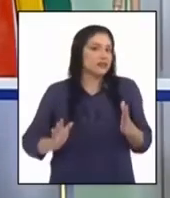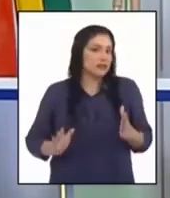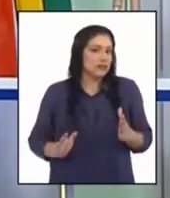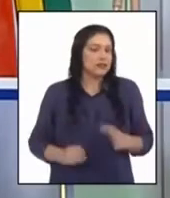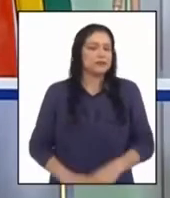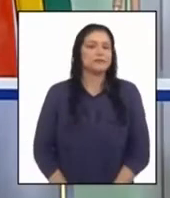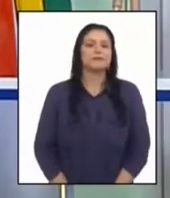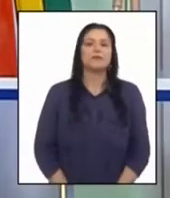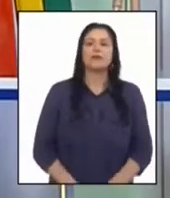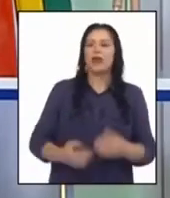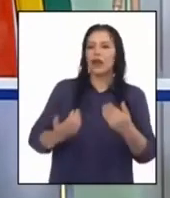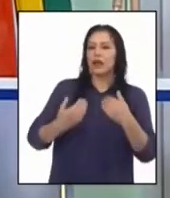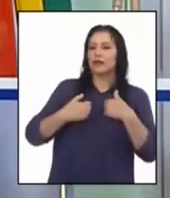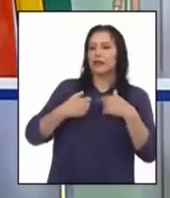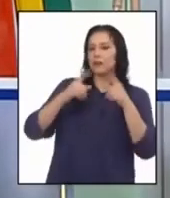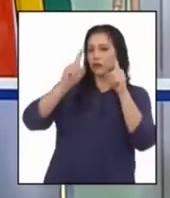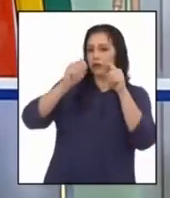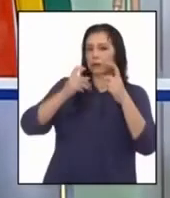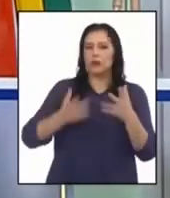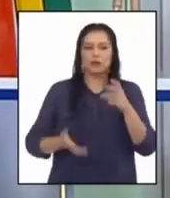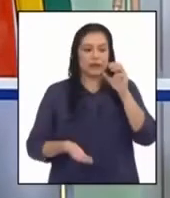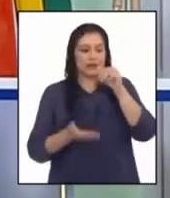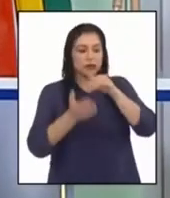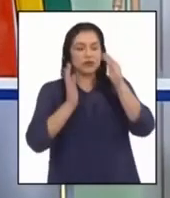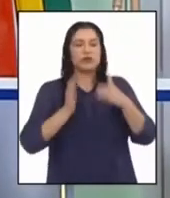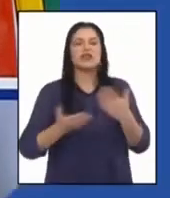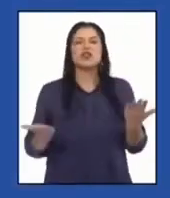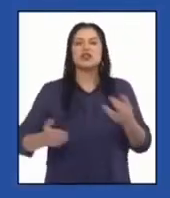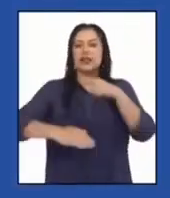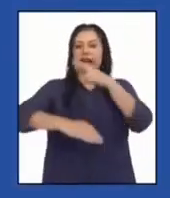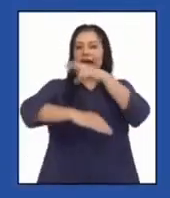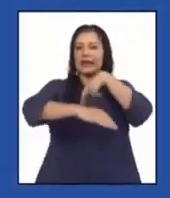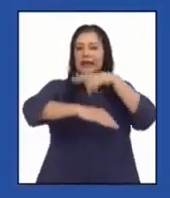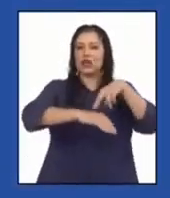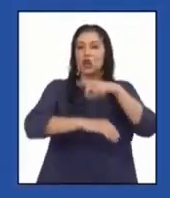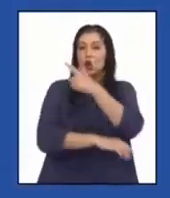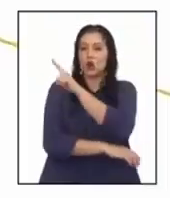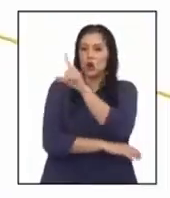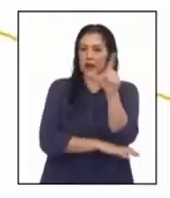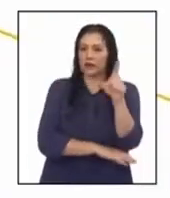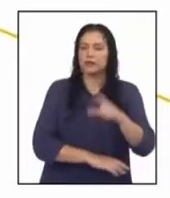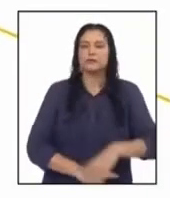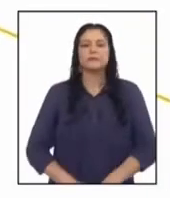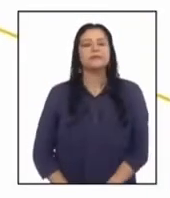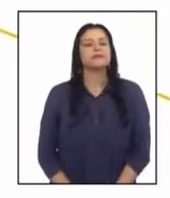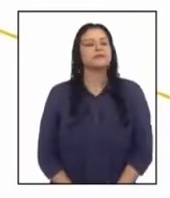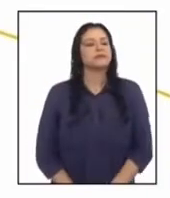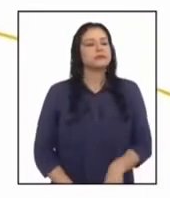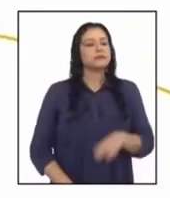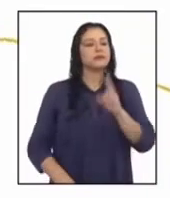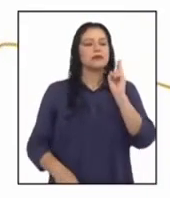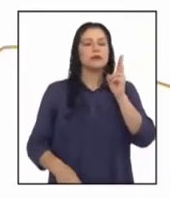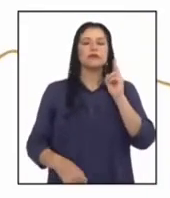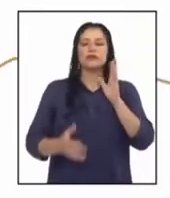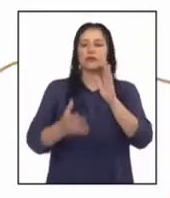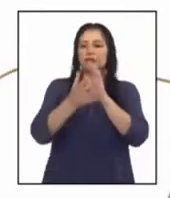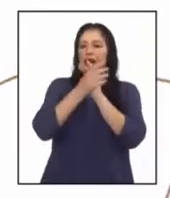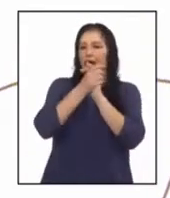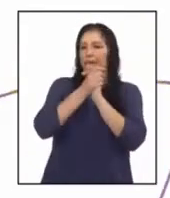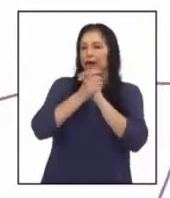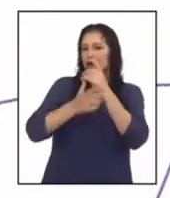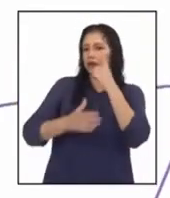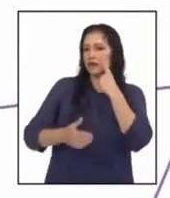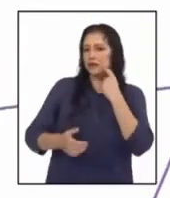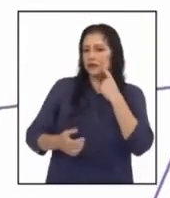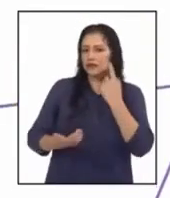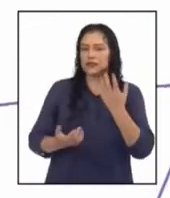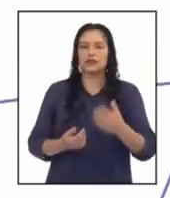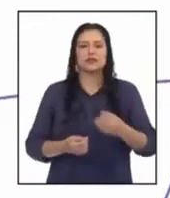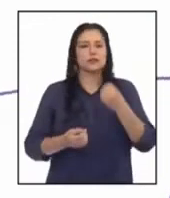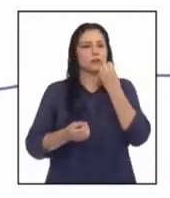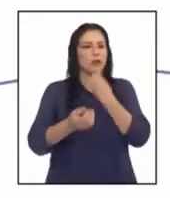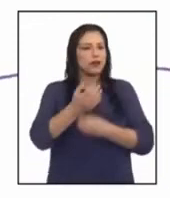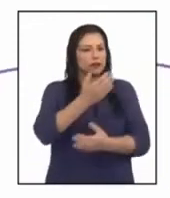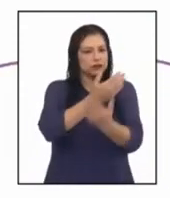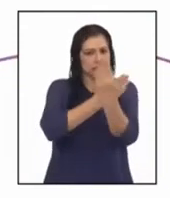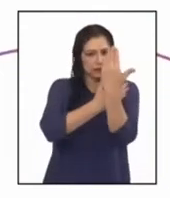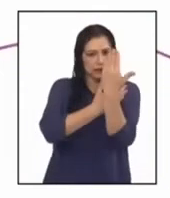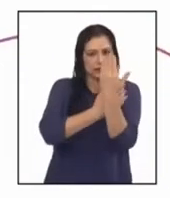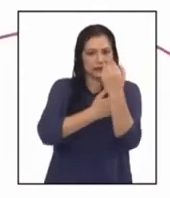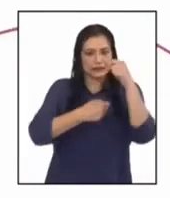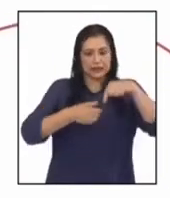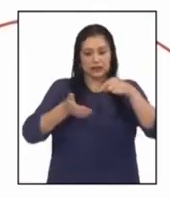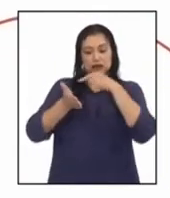Profesora, tenemos una pregunta de una alumna de la región Loreto. Profesora, compañeras y compañeros, buenos días.